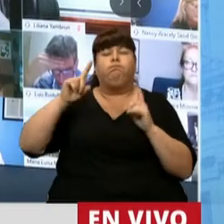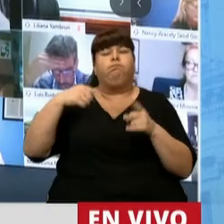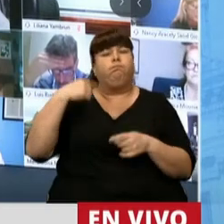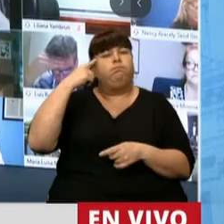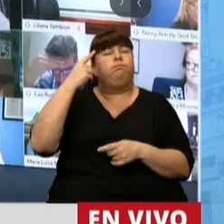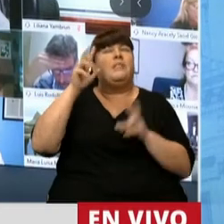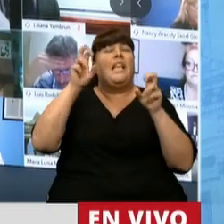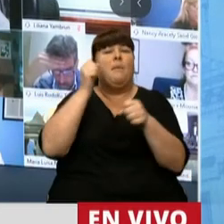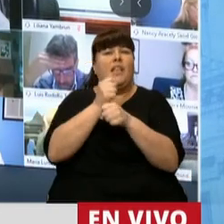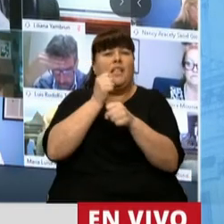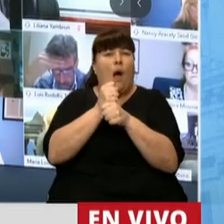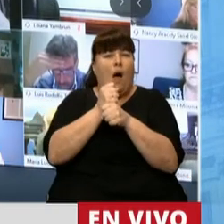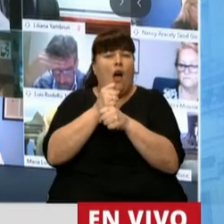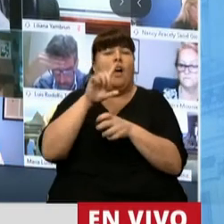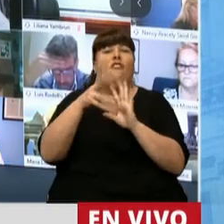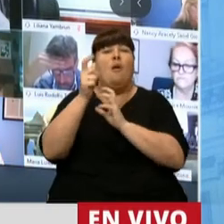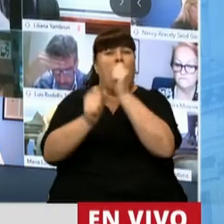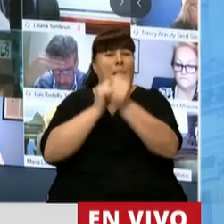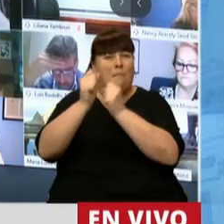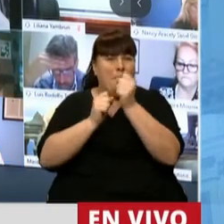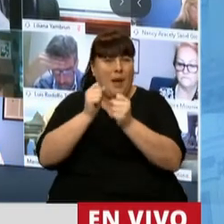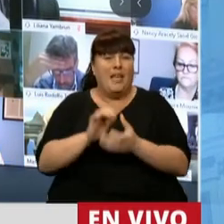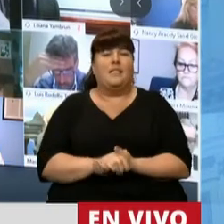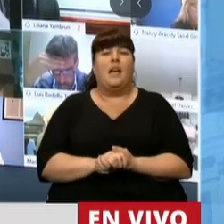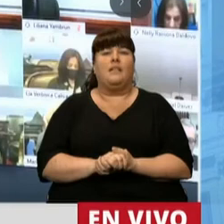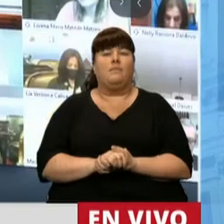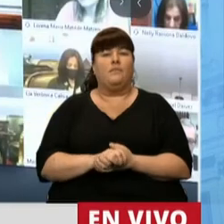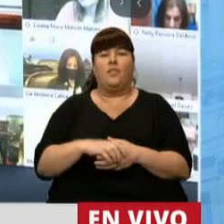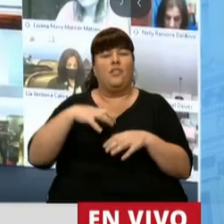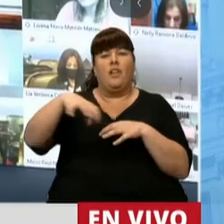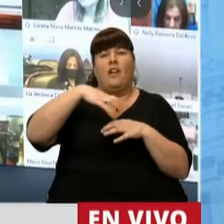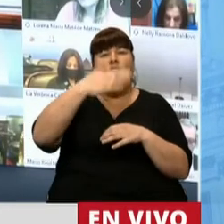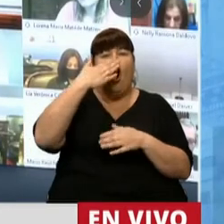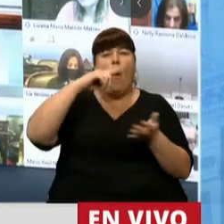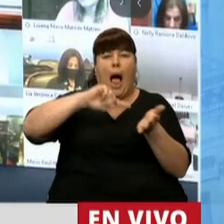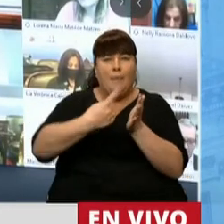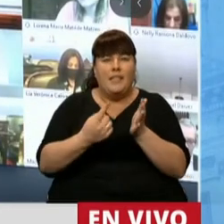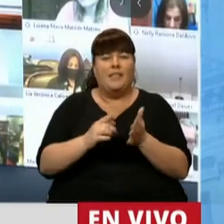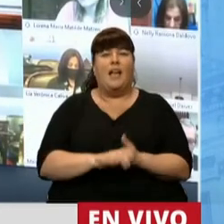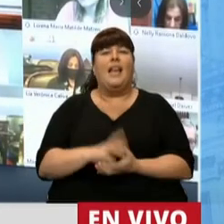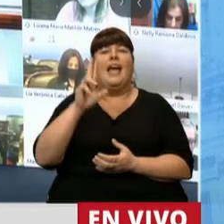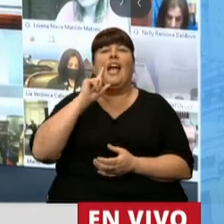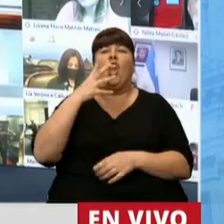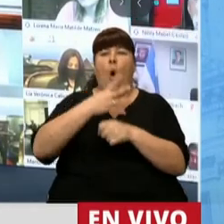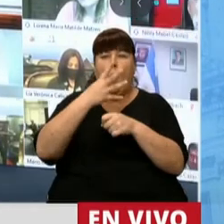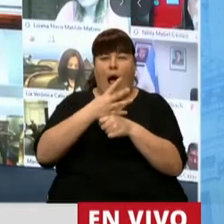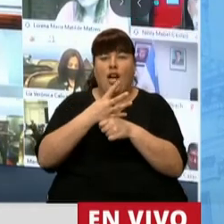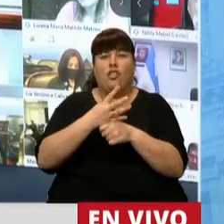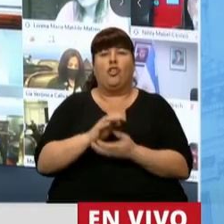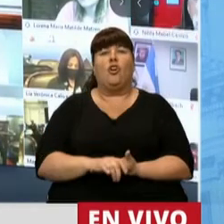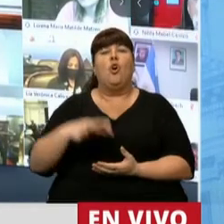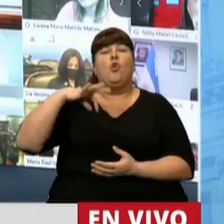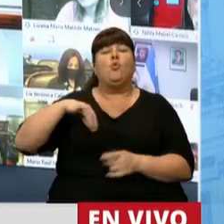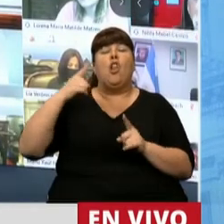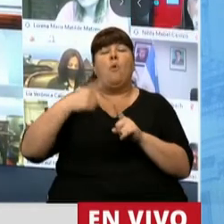tomamos el empleo, este tipo de empresas, en aglomerados urbanos como Córdoba Capital o Río Cuarto, el salario